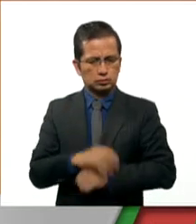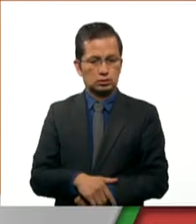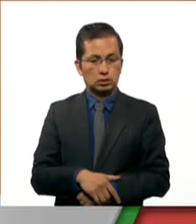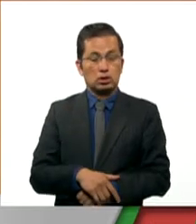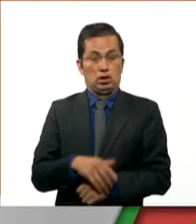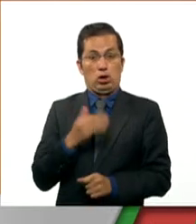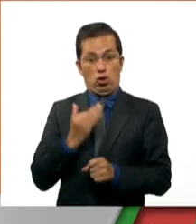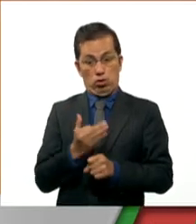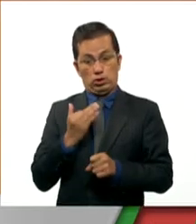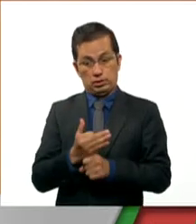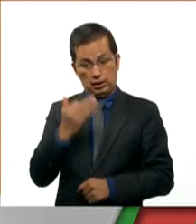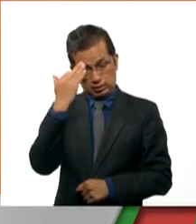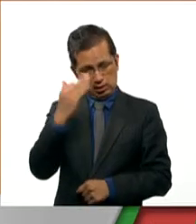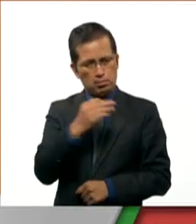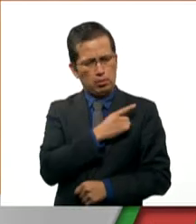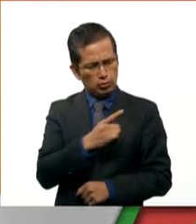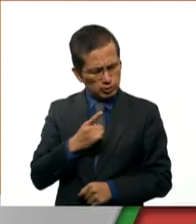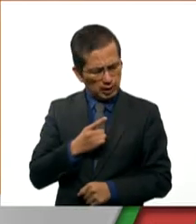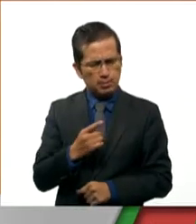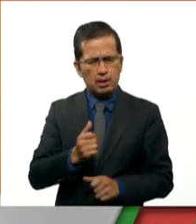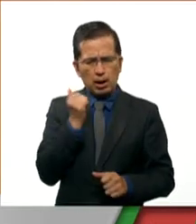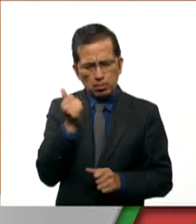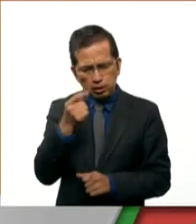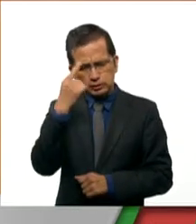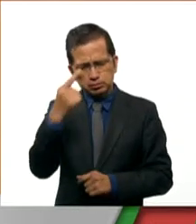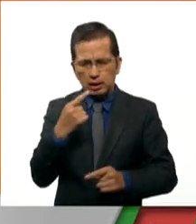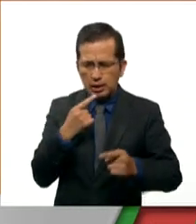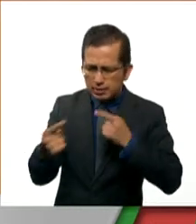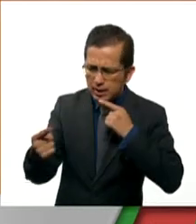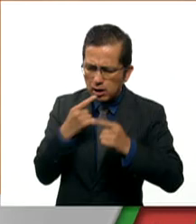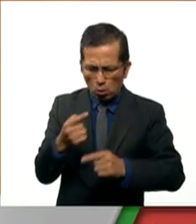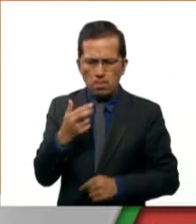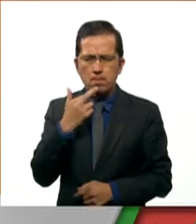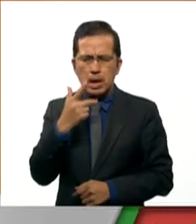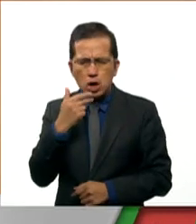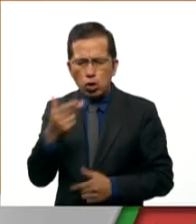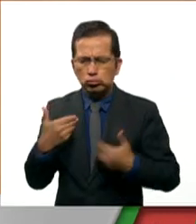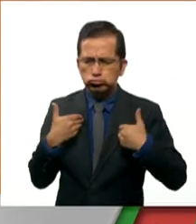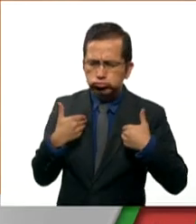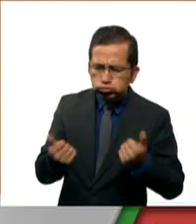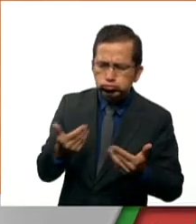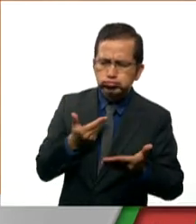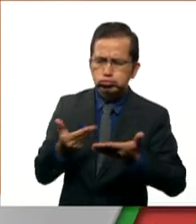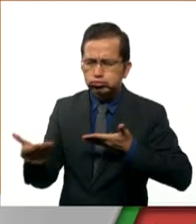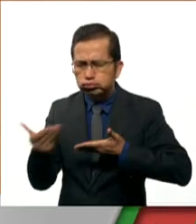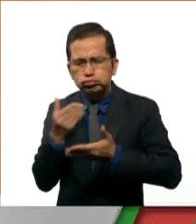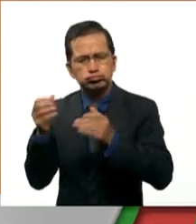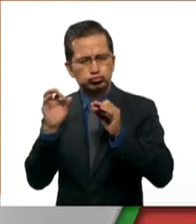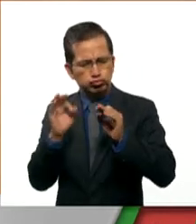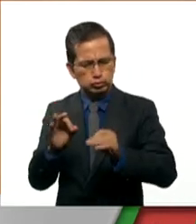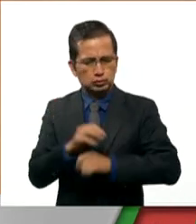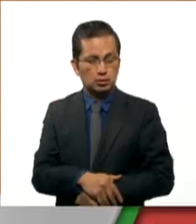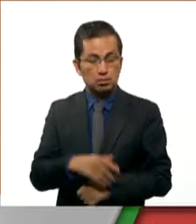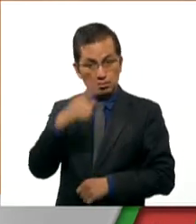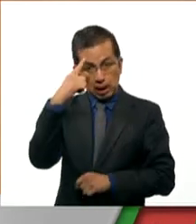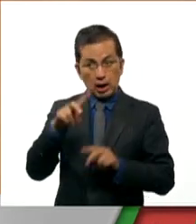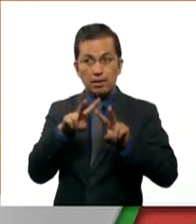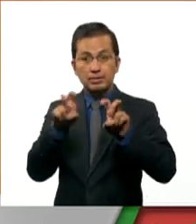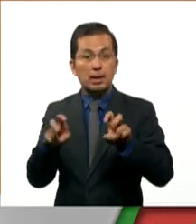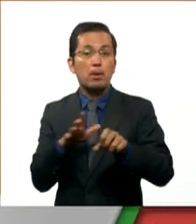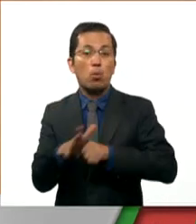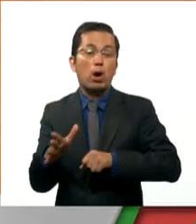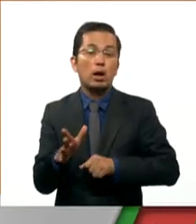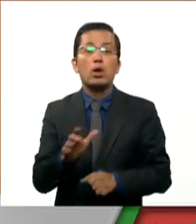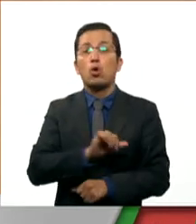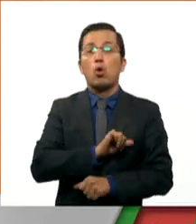coyuntura nos obliga a un mejor diálogo y a un mayor entendimiento, sobre todo en temas como las energías